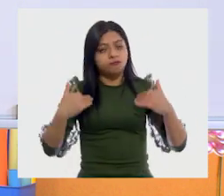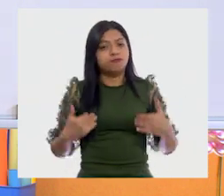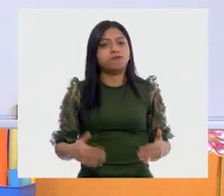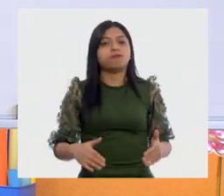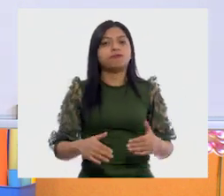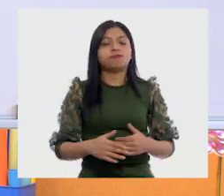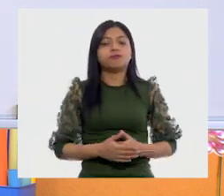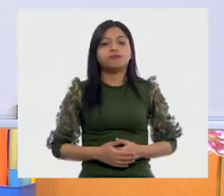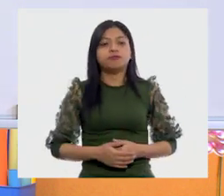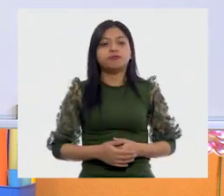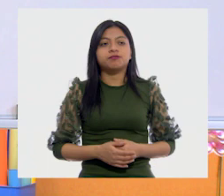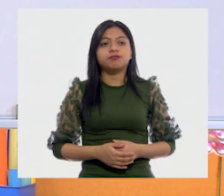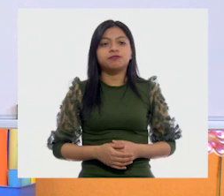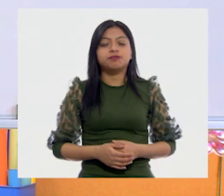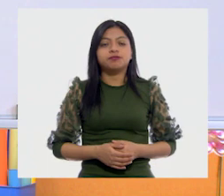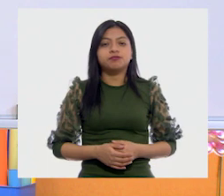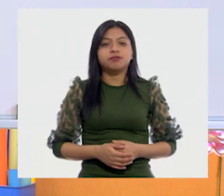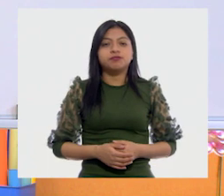dice?